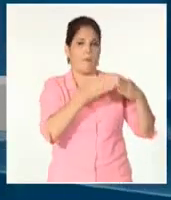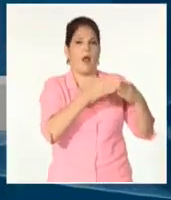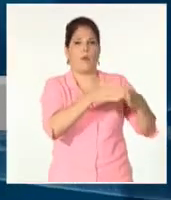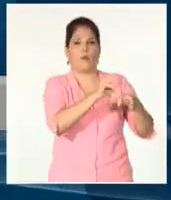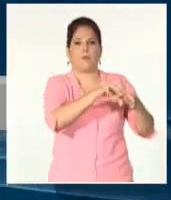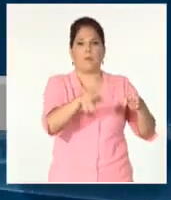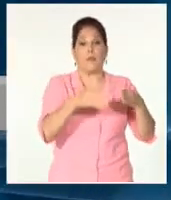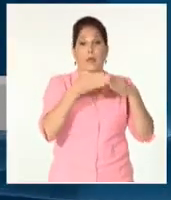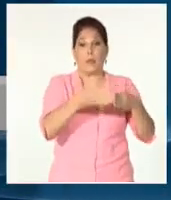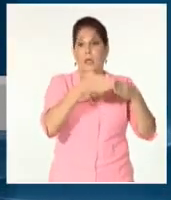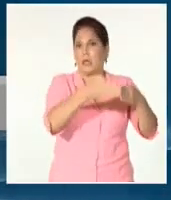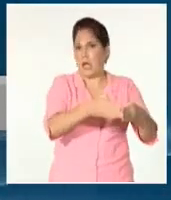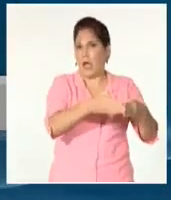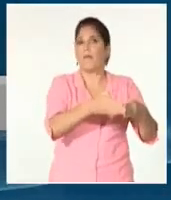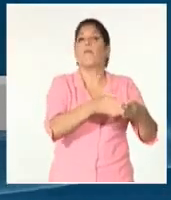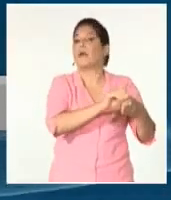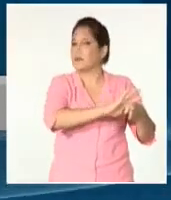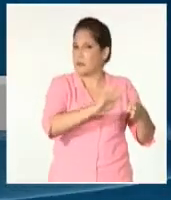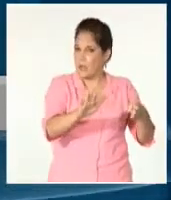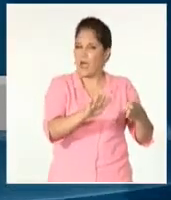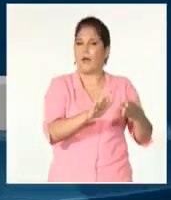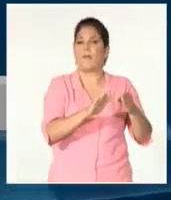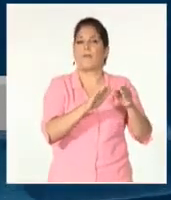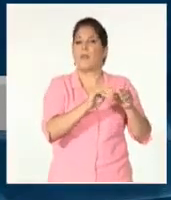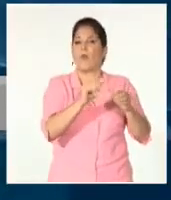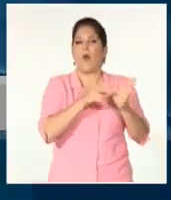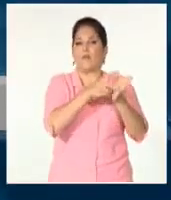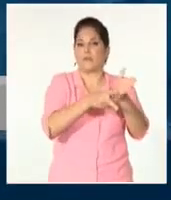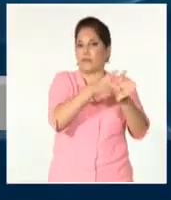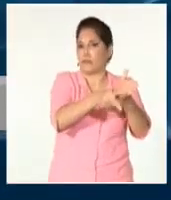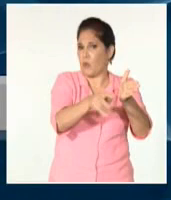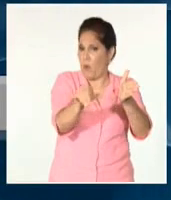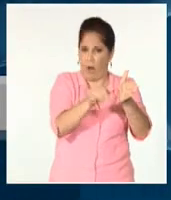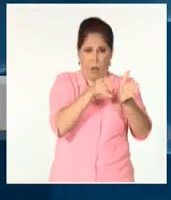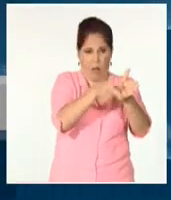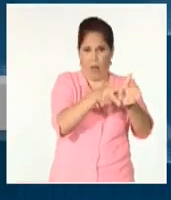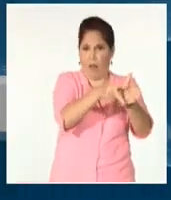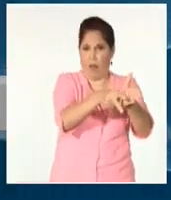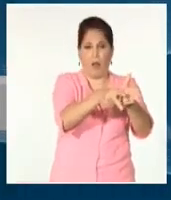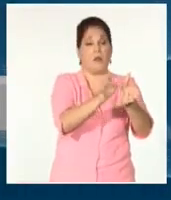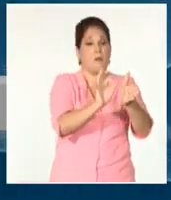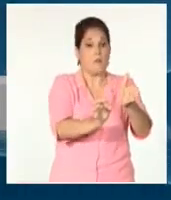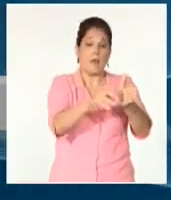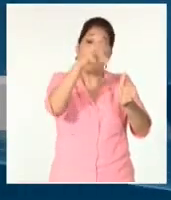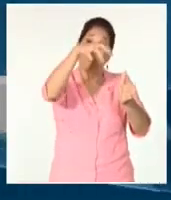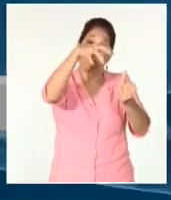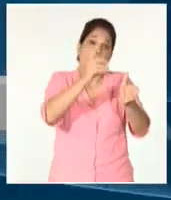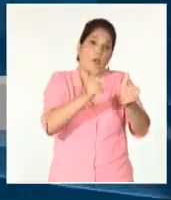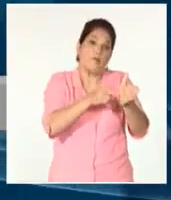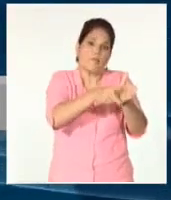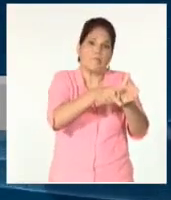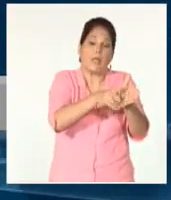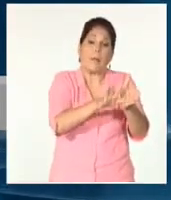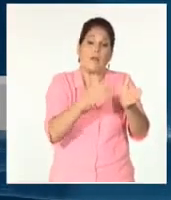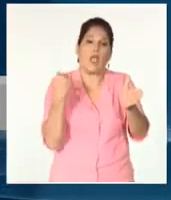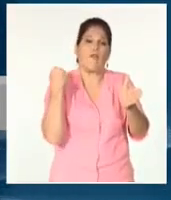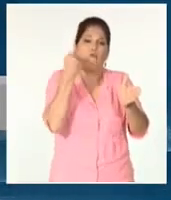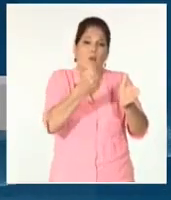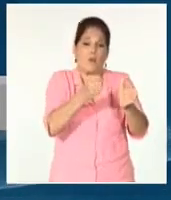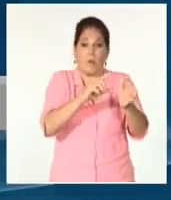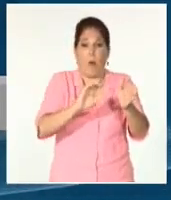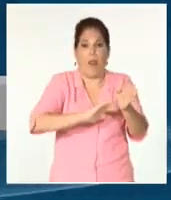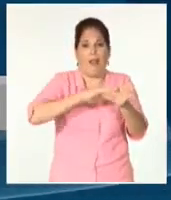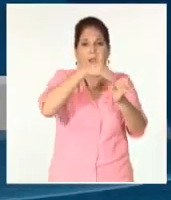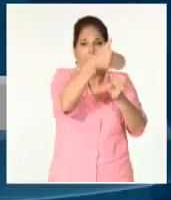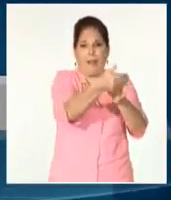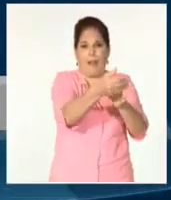Grama se han estado recibiendo las casillas ferroviarias también, coincidencia de la lluvia, y se ha realizado un esfuerzo importante, y